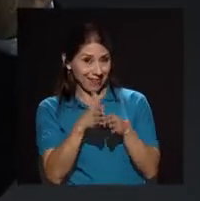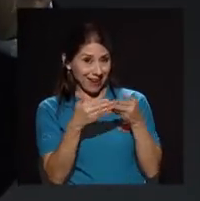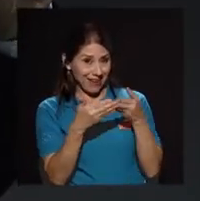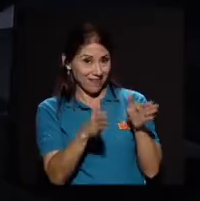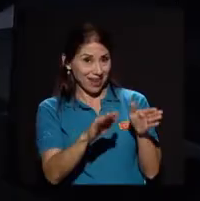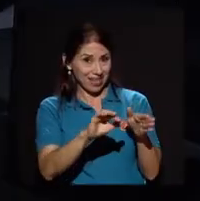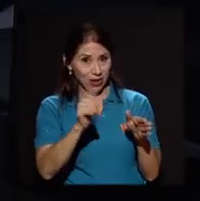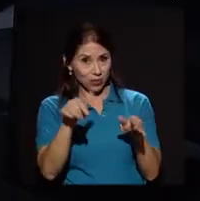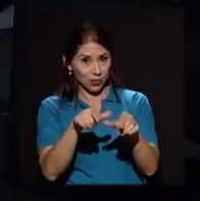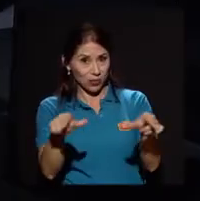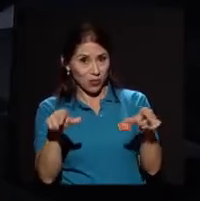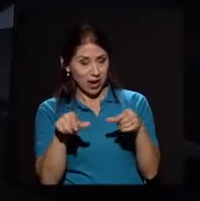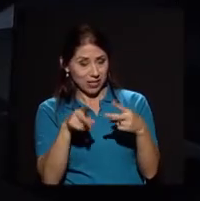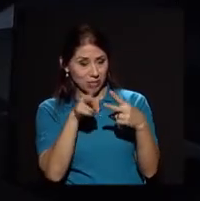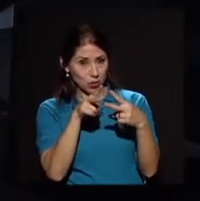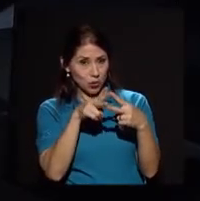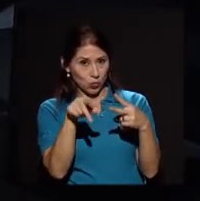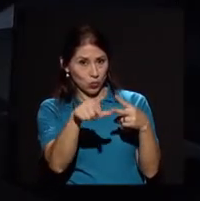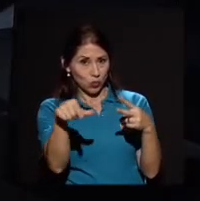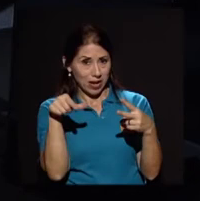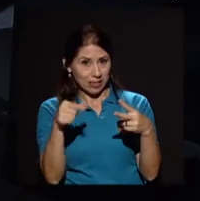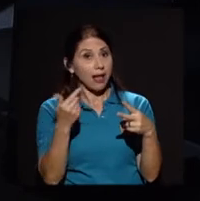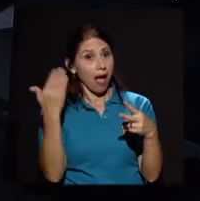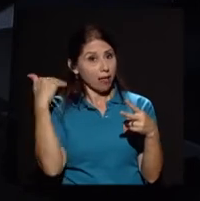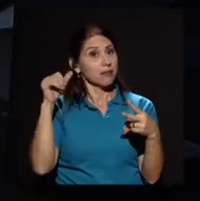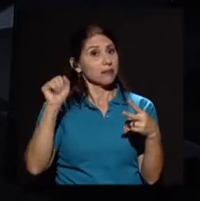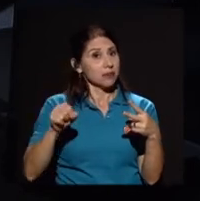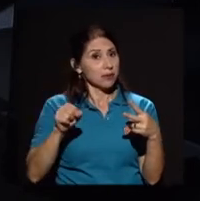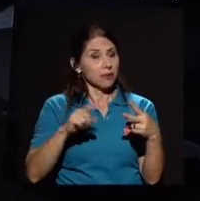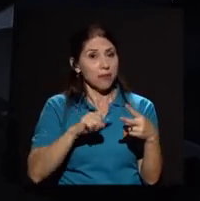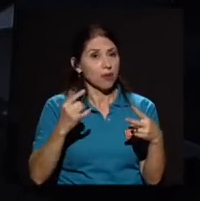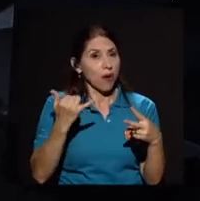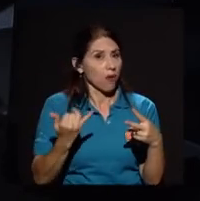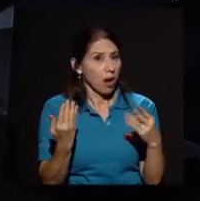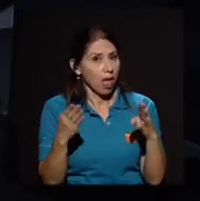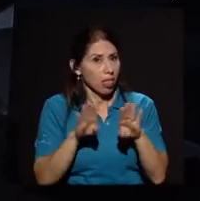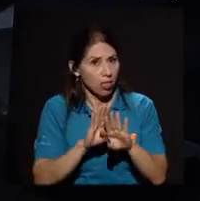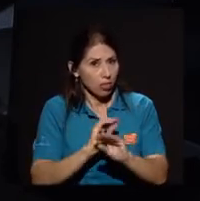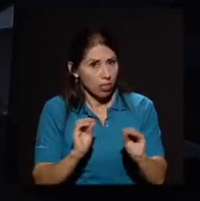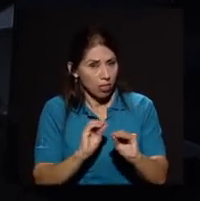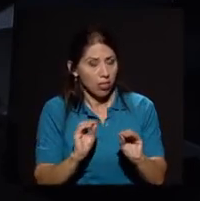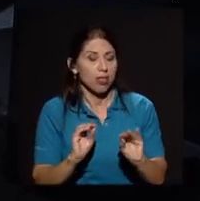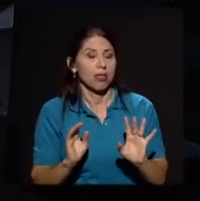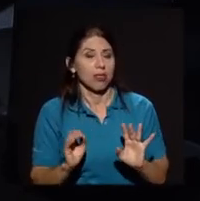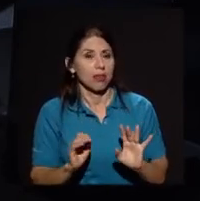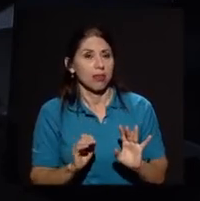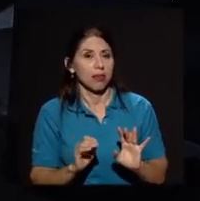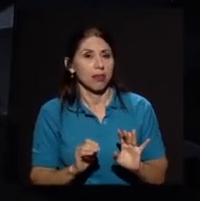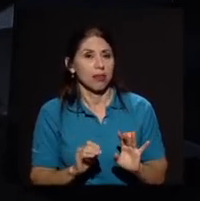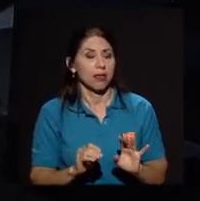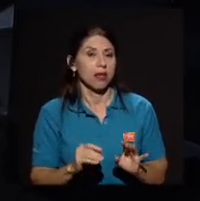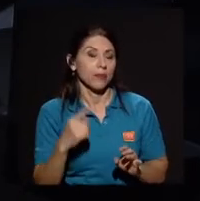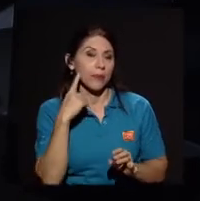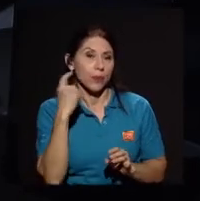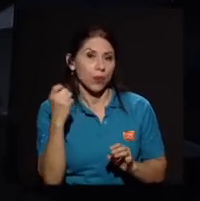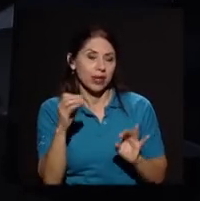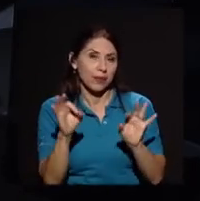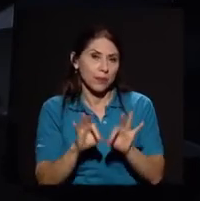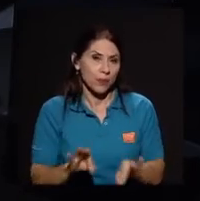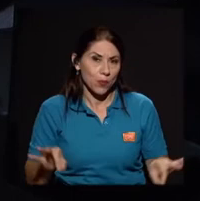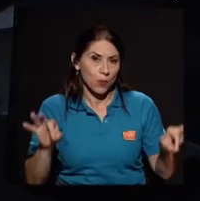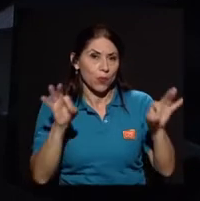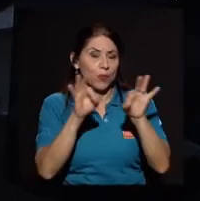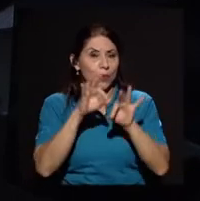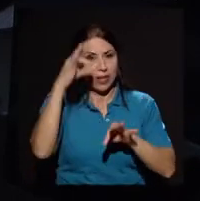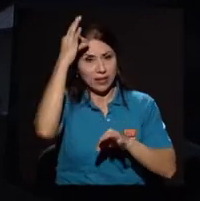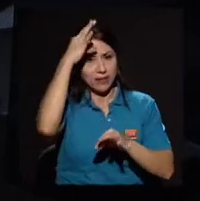están funcionando, porque una de las cosas que me parece a mí muy importante en la filosofía